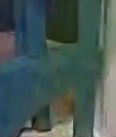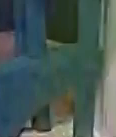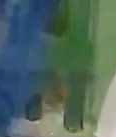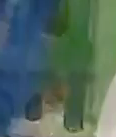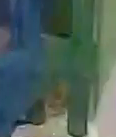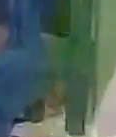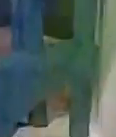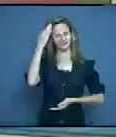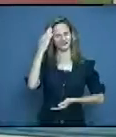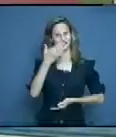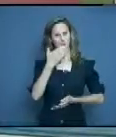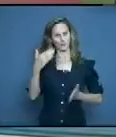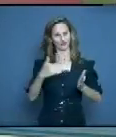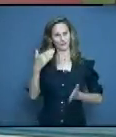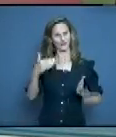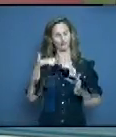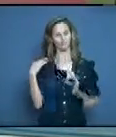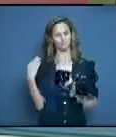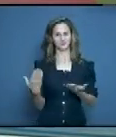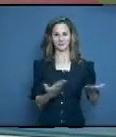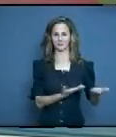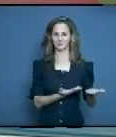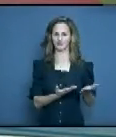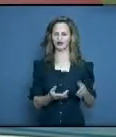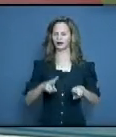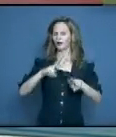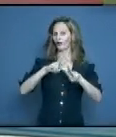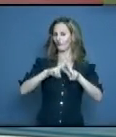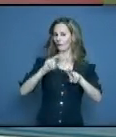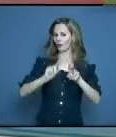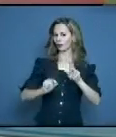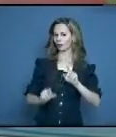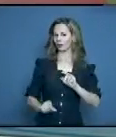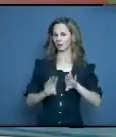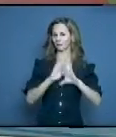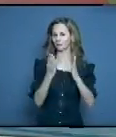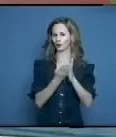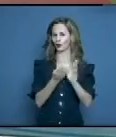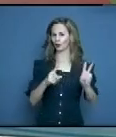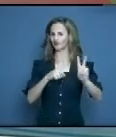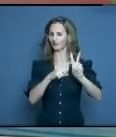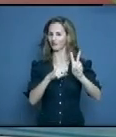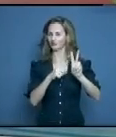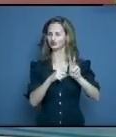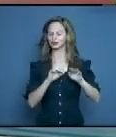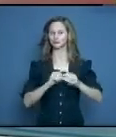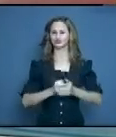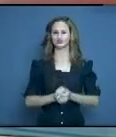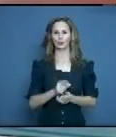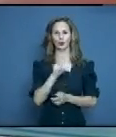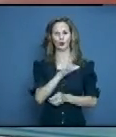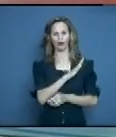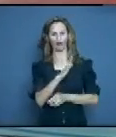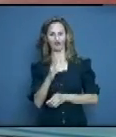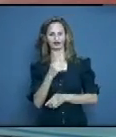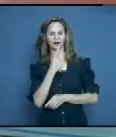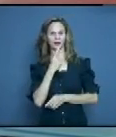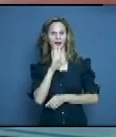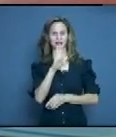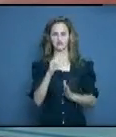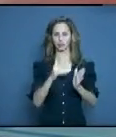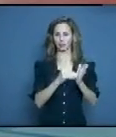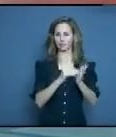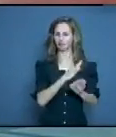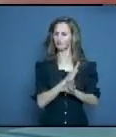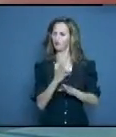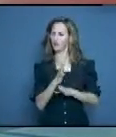Muy buenas tardes, bienvenidos a Señal de Telecristal como siempre y su revista especial de lunes a viernes desde las 5 de la tarde hasta casi las 6